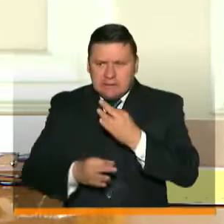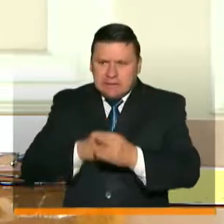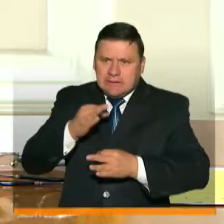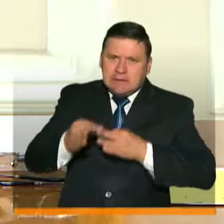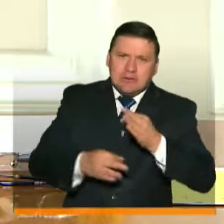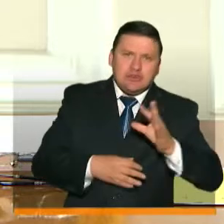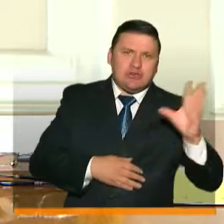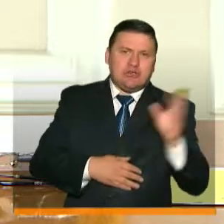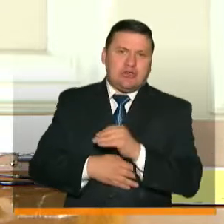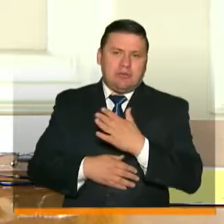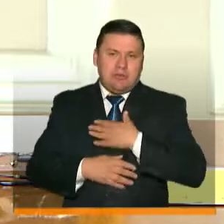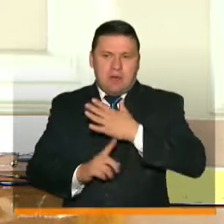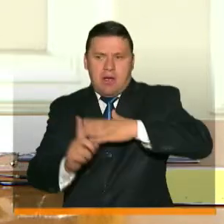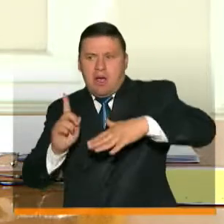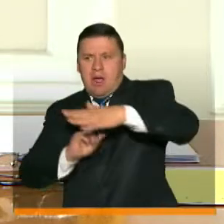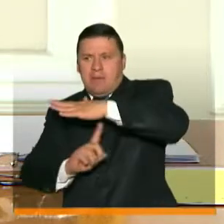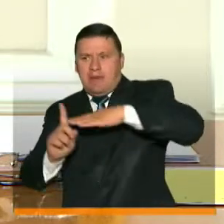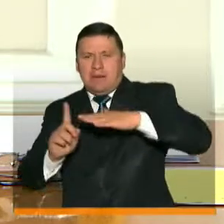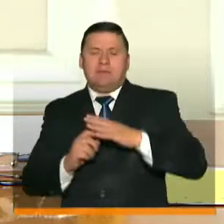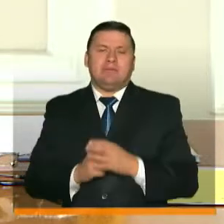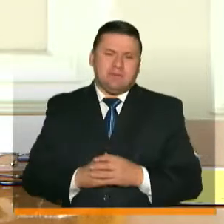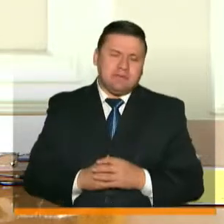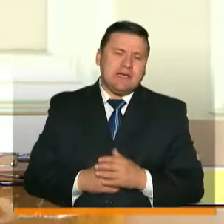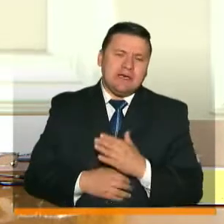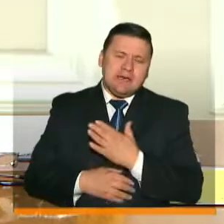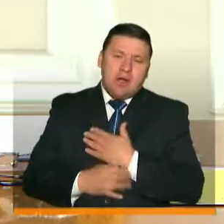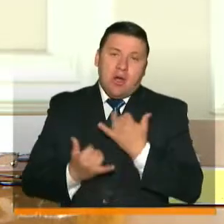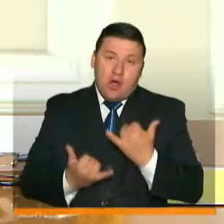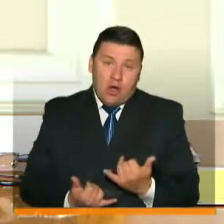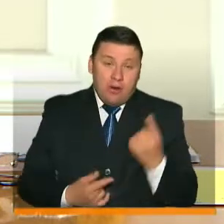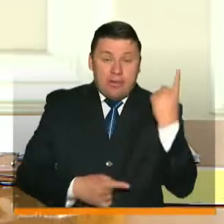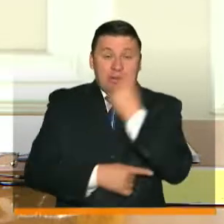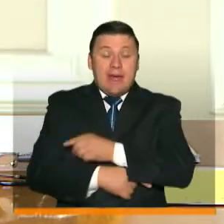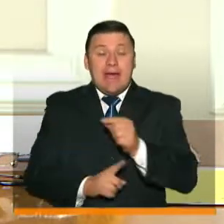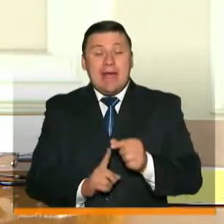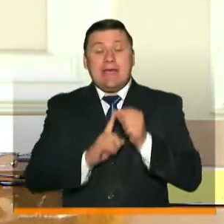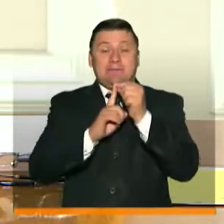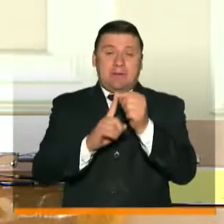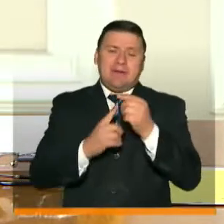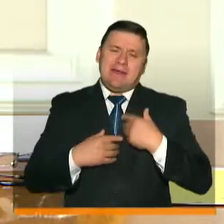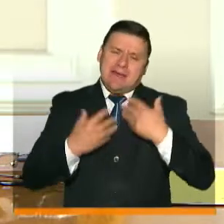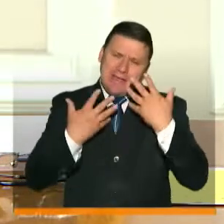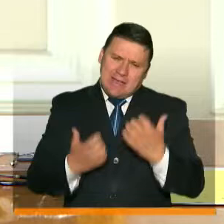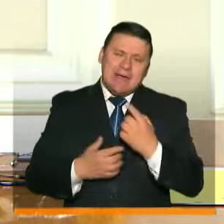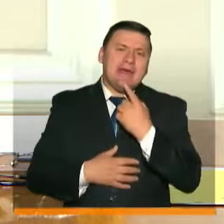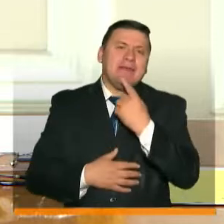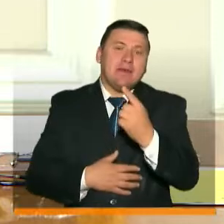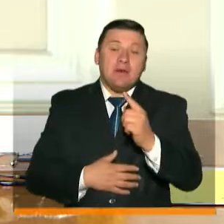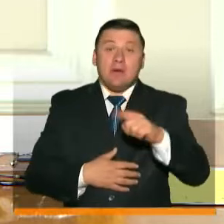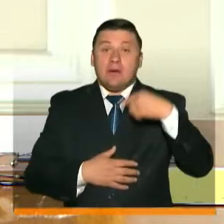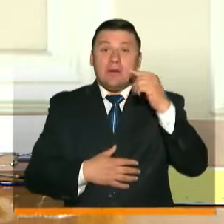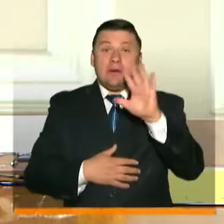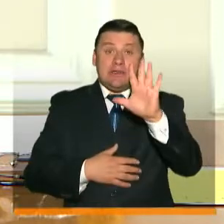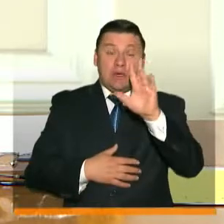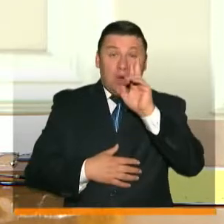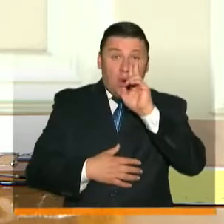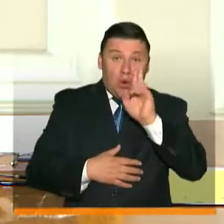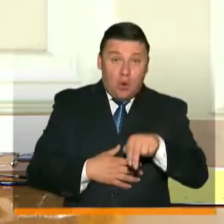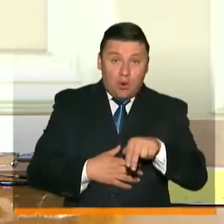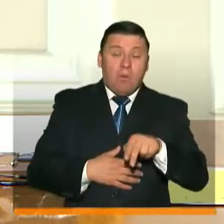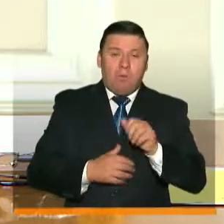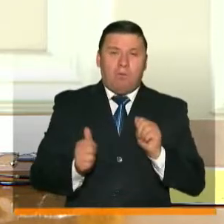todo el patrimonio ambiental. Y por eso, en este día tan especial, quiero también decirles que el próximo 5 de junio